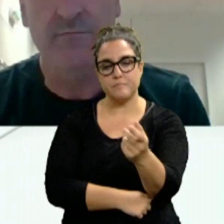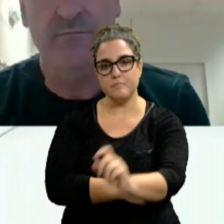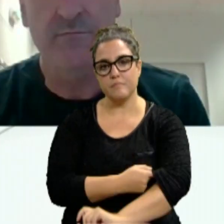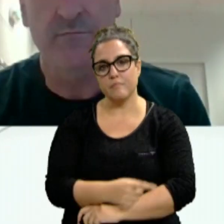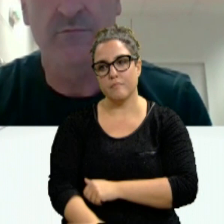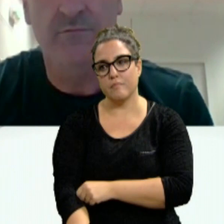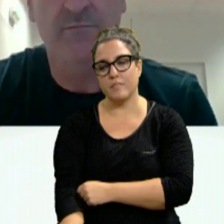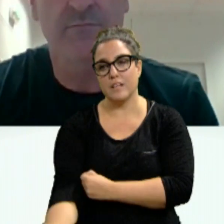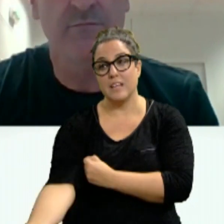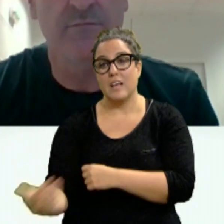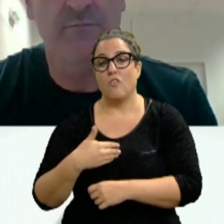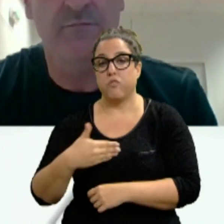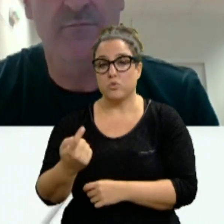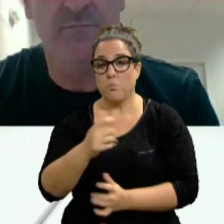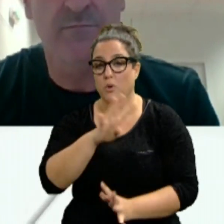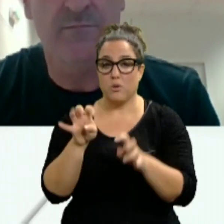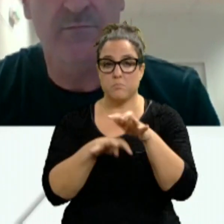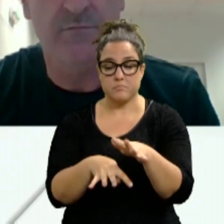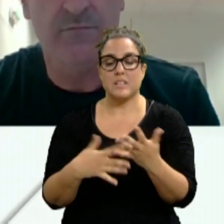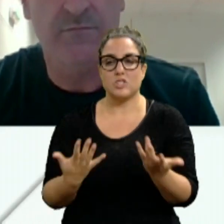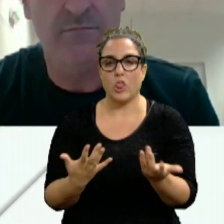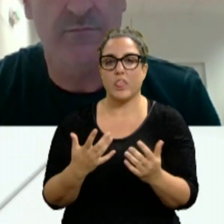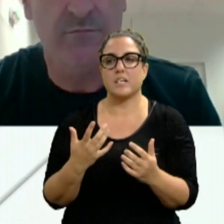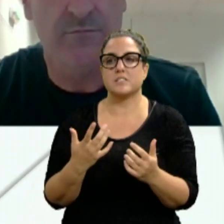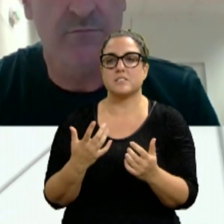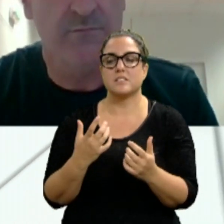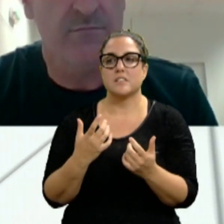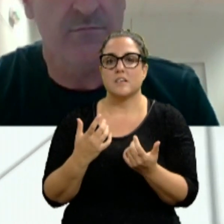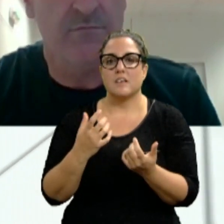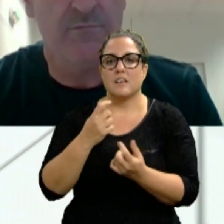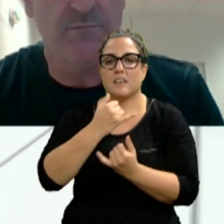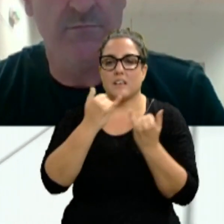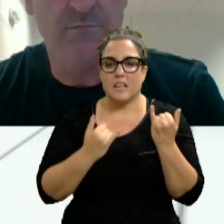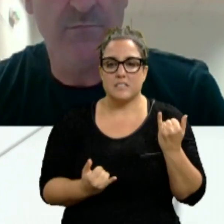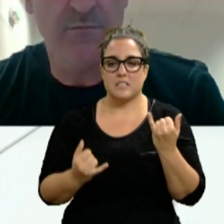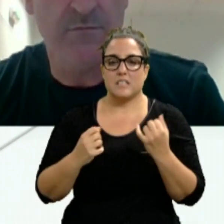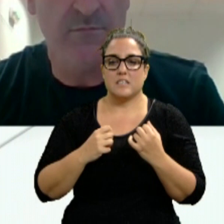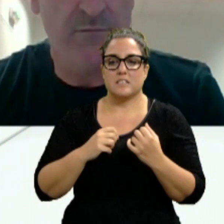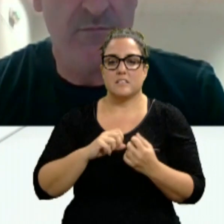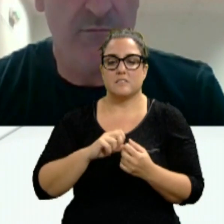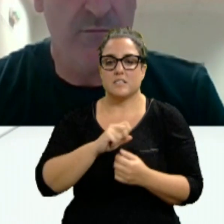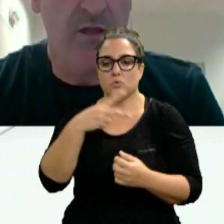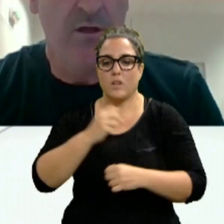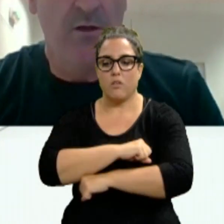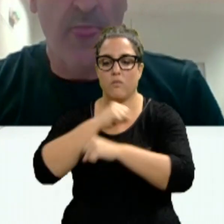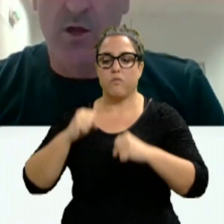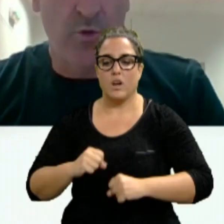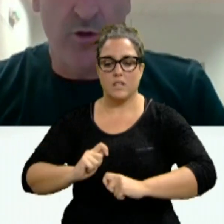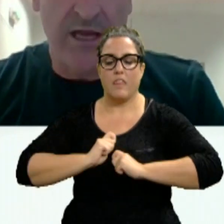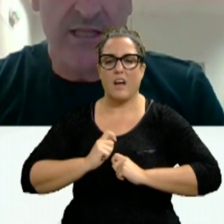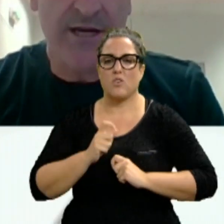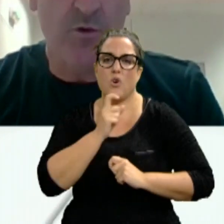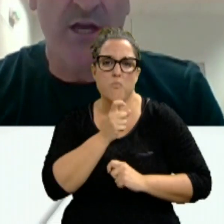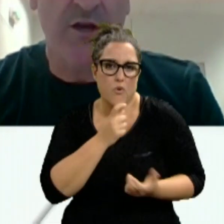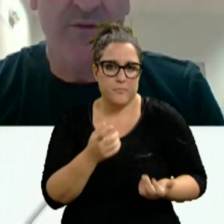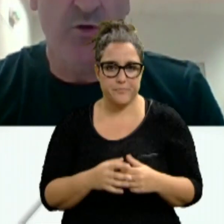incierto que comenta, ¿cuáles creen que deben ser las claves para salir fortalecidos de esta crisis en el ámbito de la automoción, por ejemplo? Bueno,